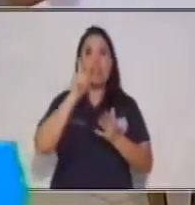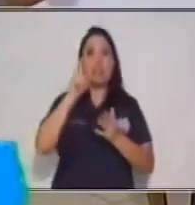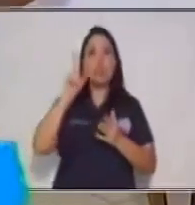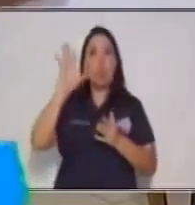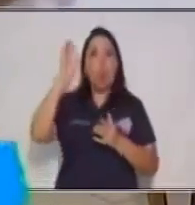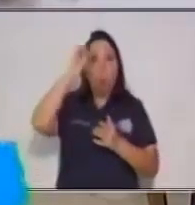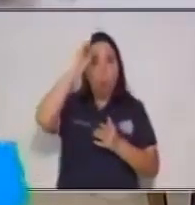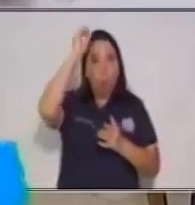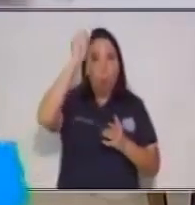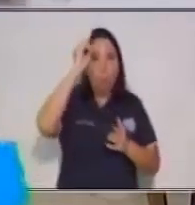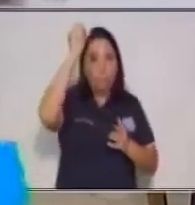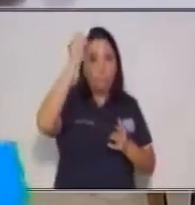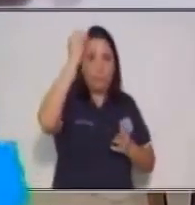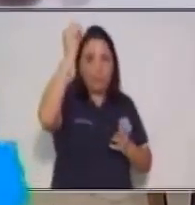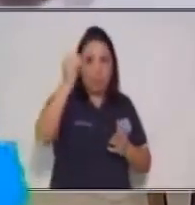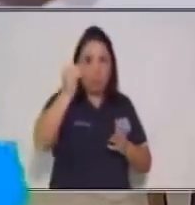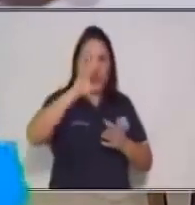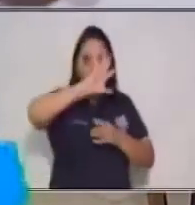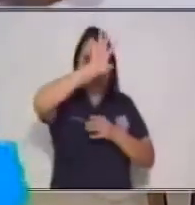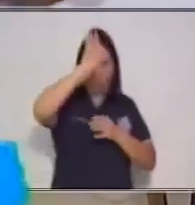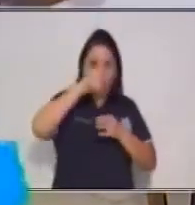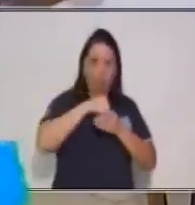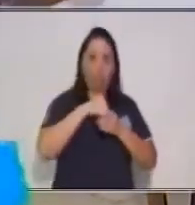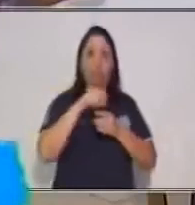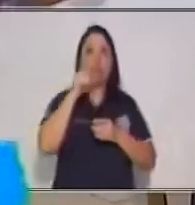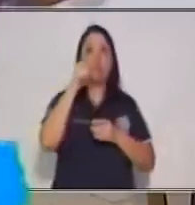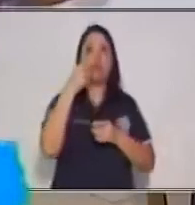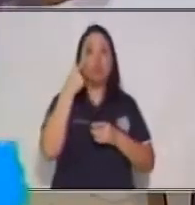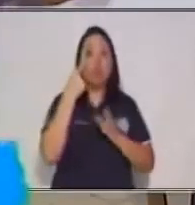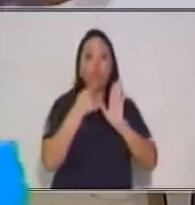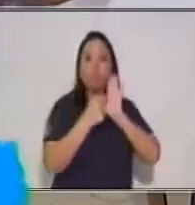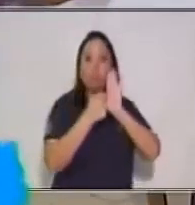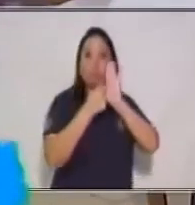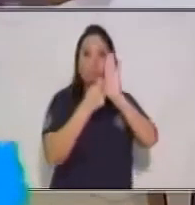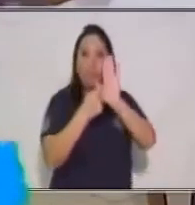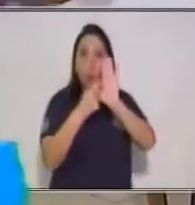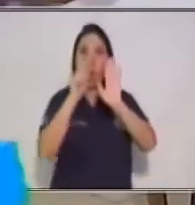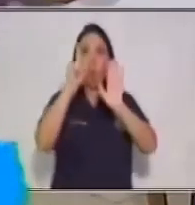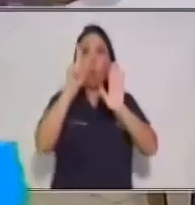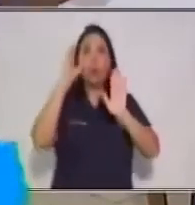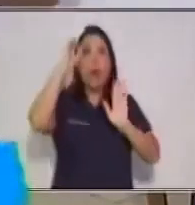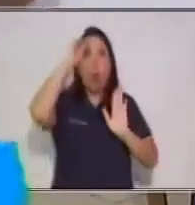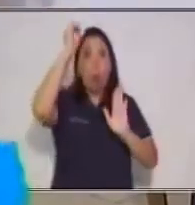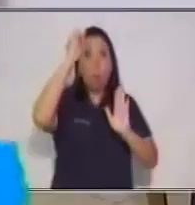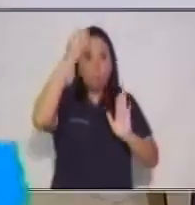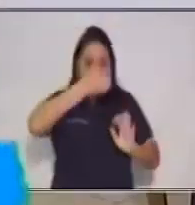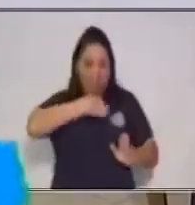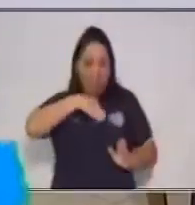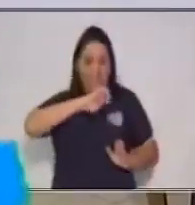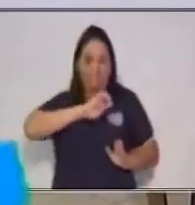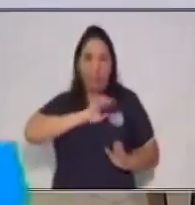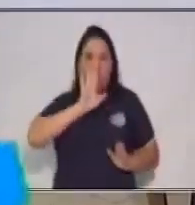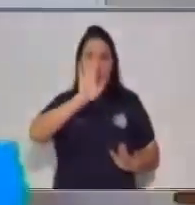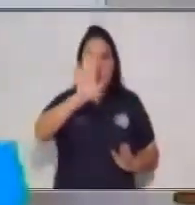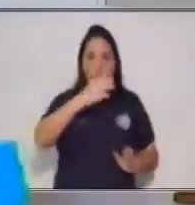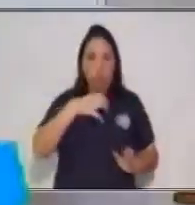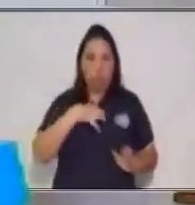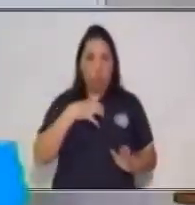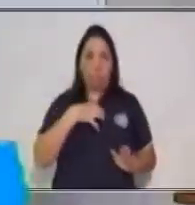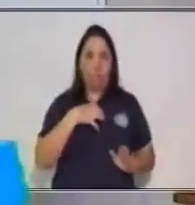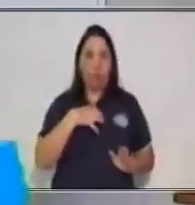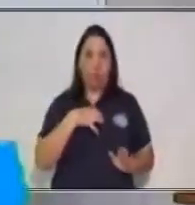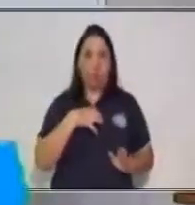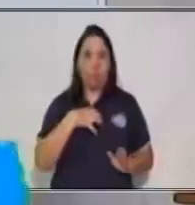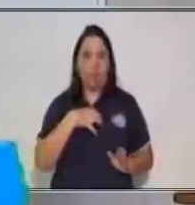tu opinión. En estos dos tú vas a generar una opinión. A partir de los hechos,